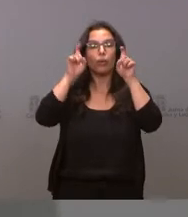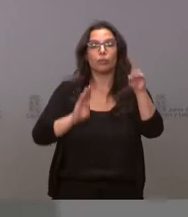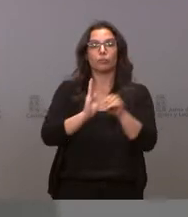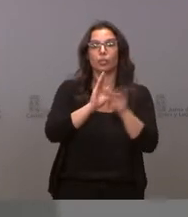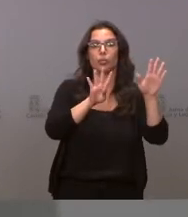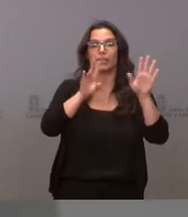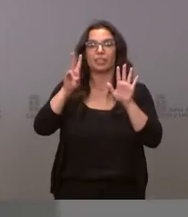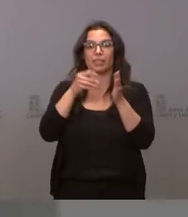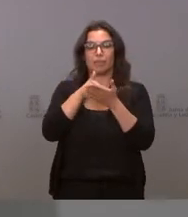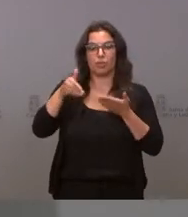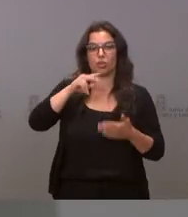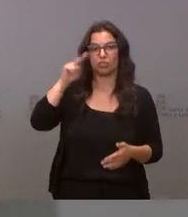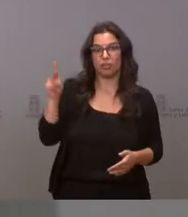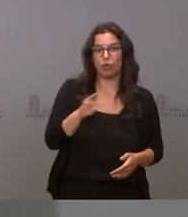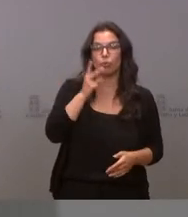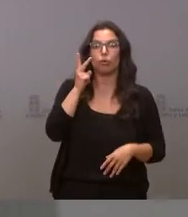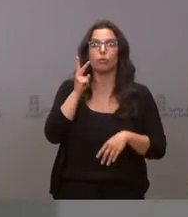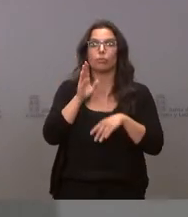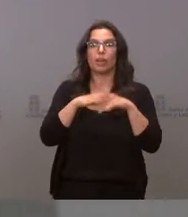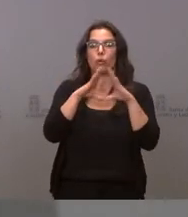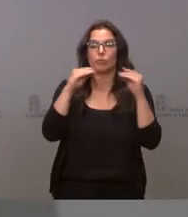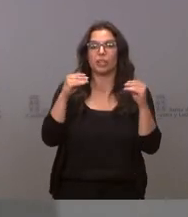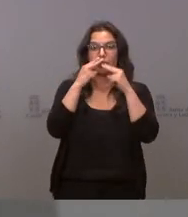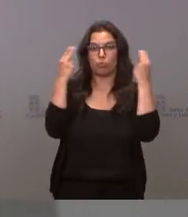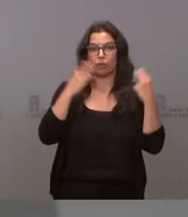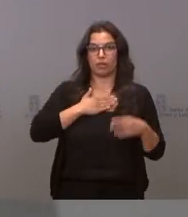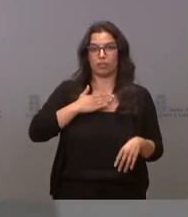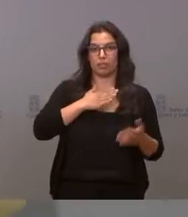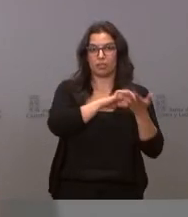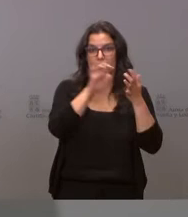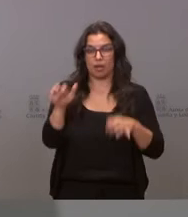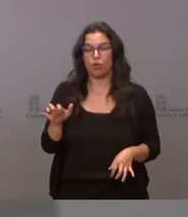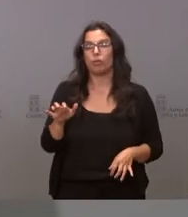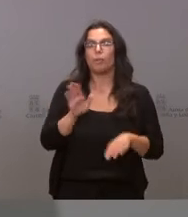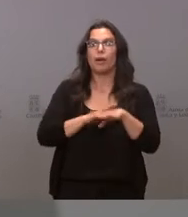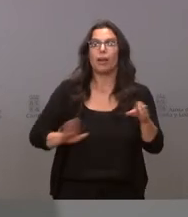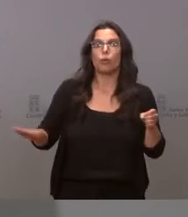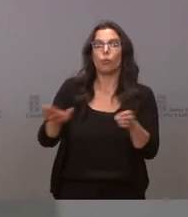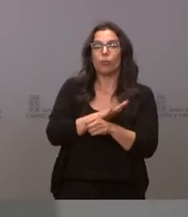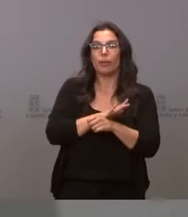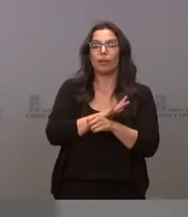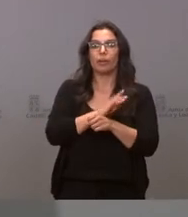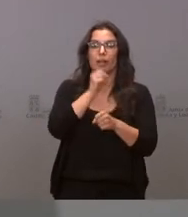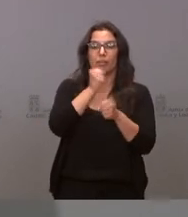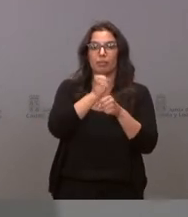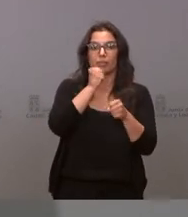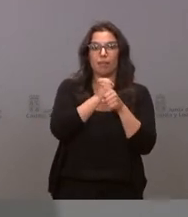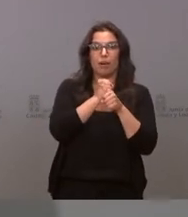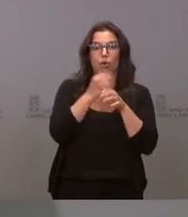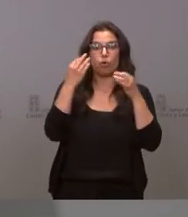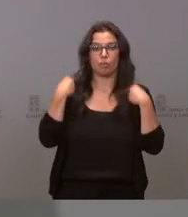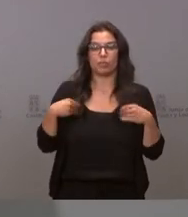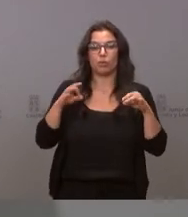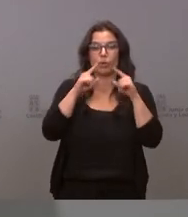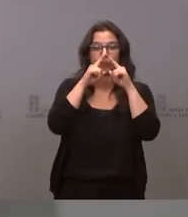97 millones de euros a las universidades públicas de Castilla y León para financiar la actividad en el tercer trimestre